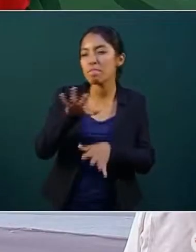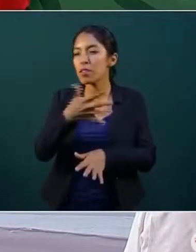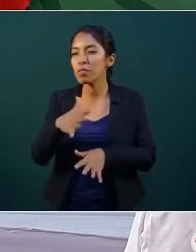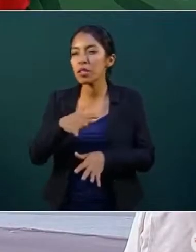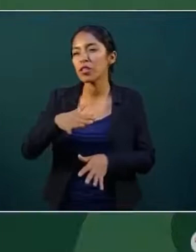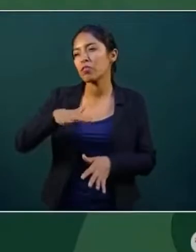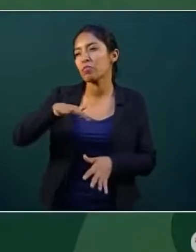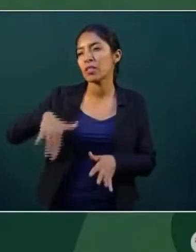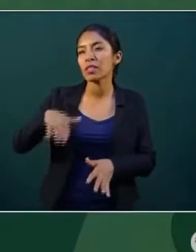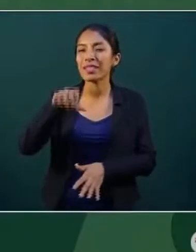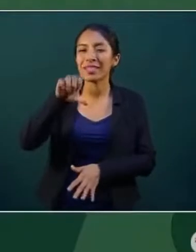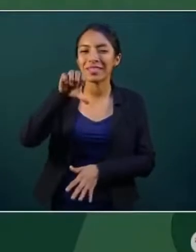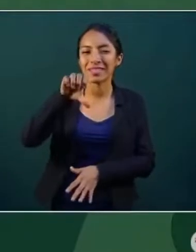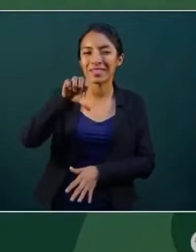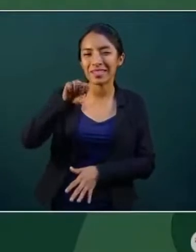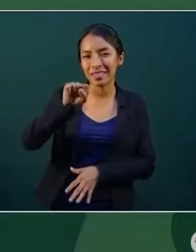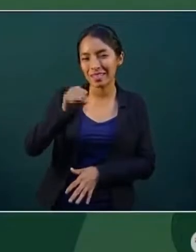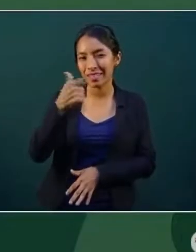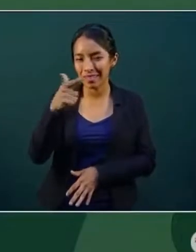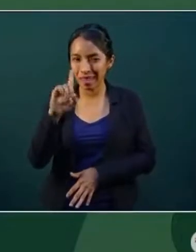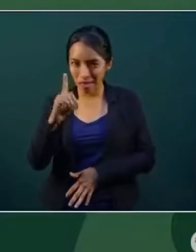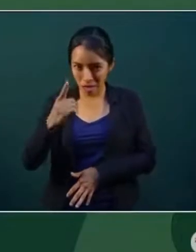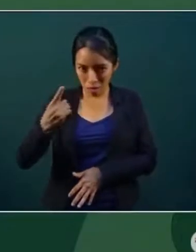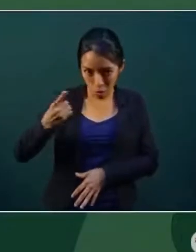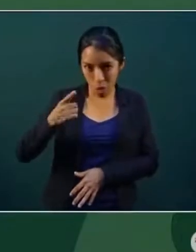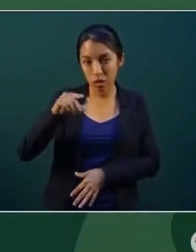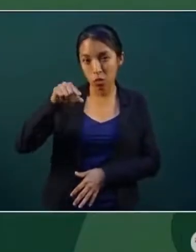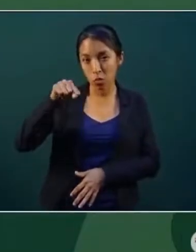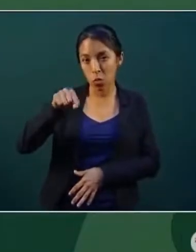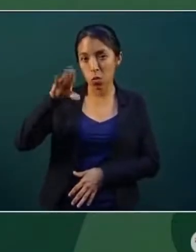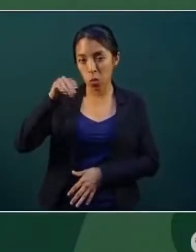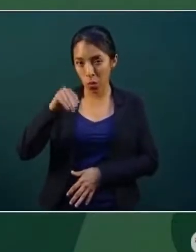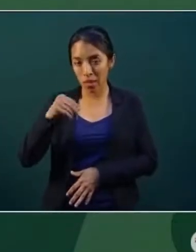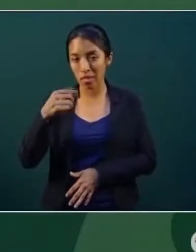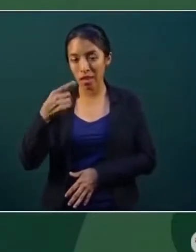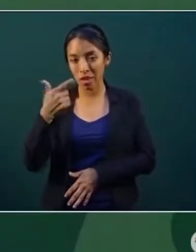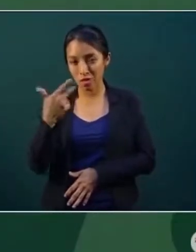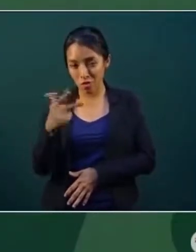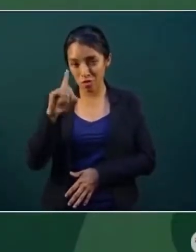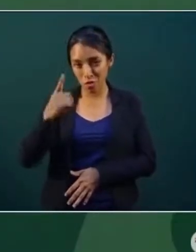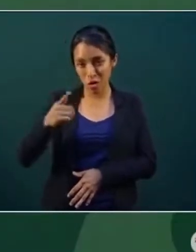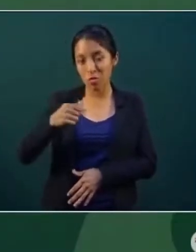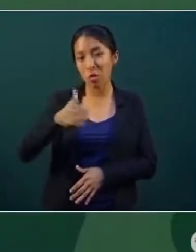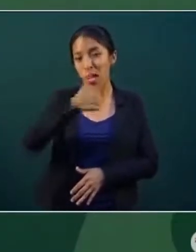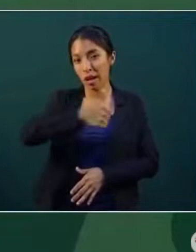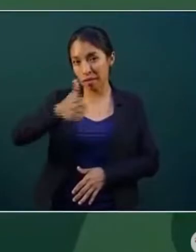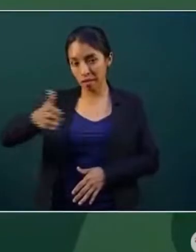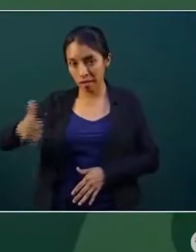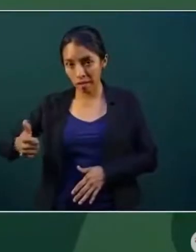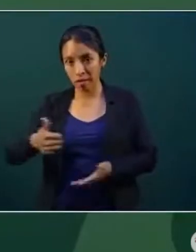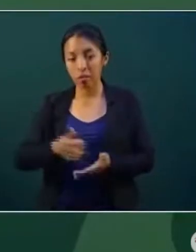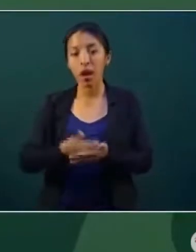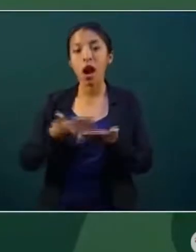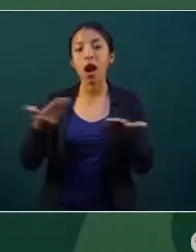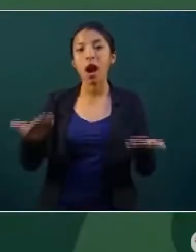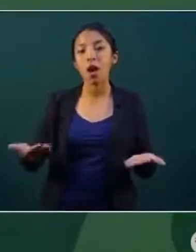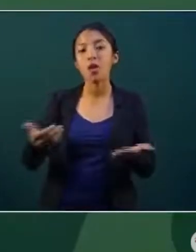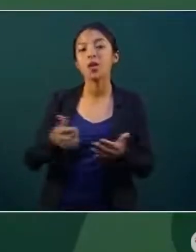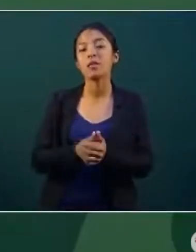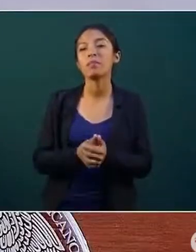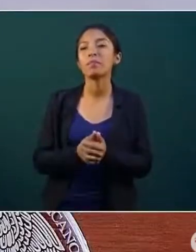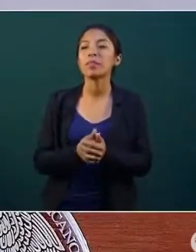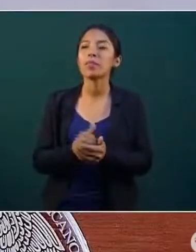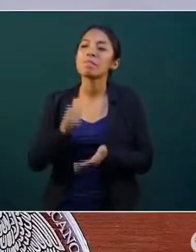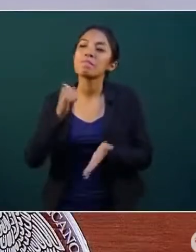dólares con 98 centavos por barril. En los indicadores de ganancia por marca, Chevron y Redco se